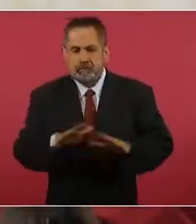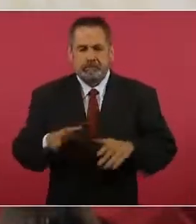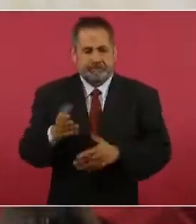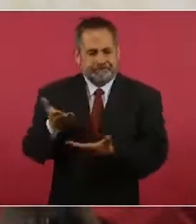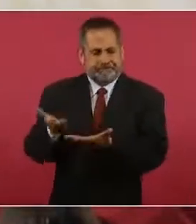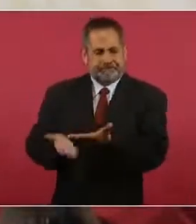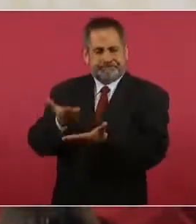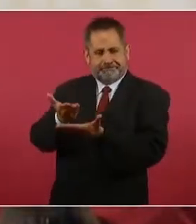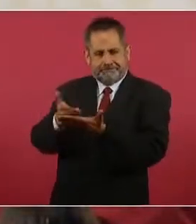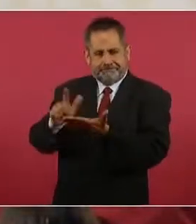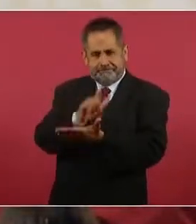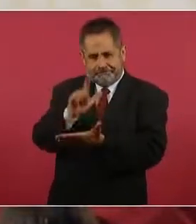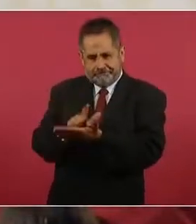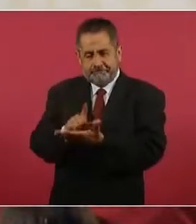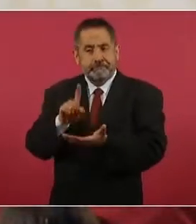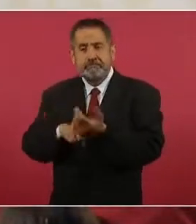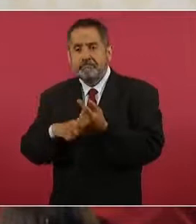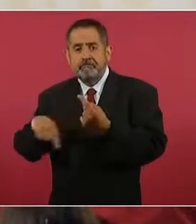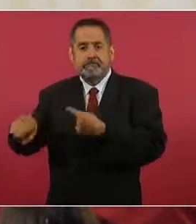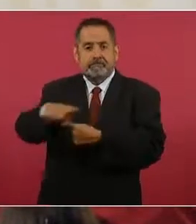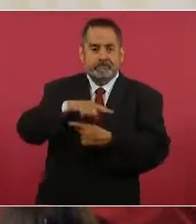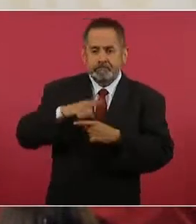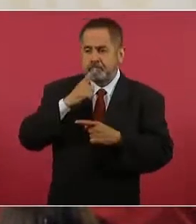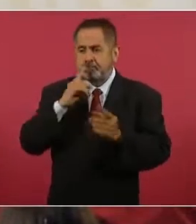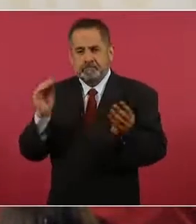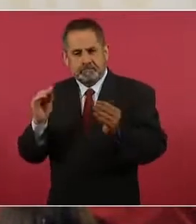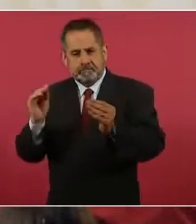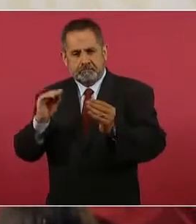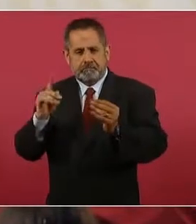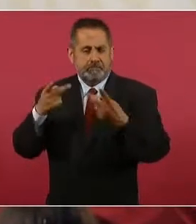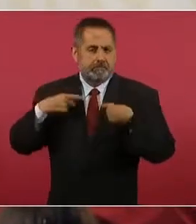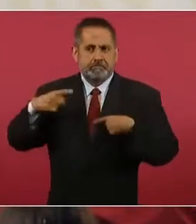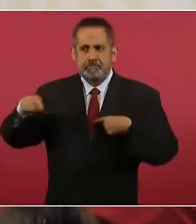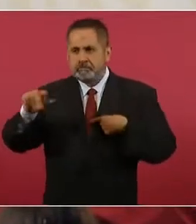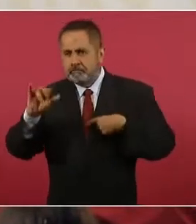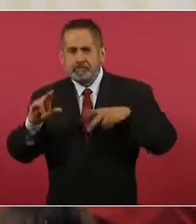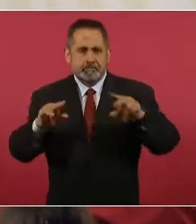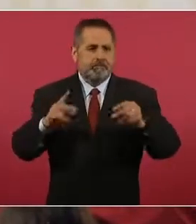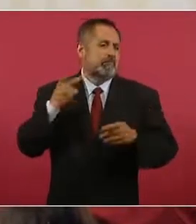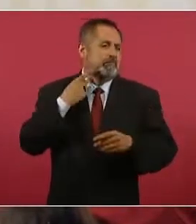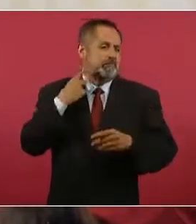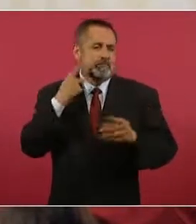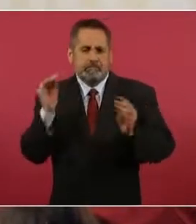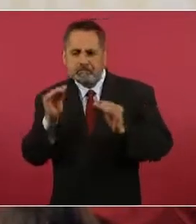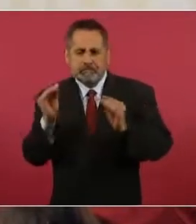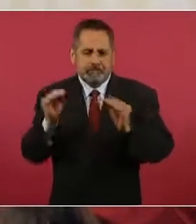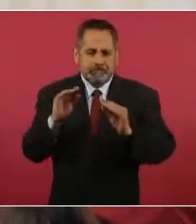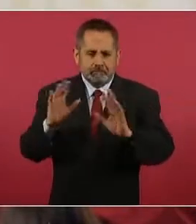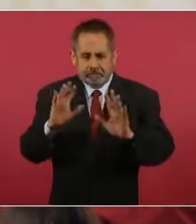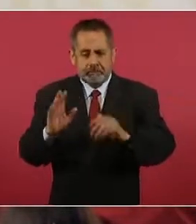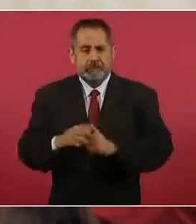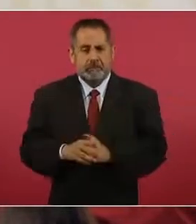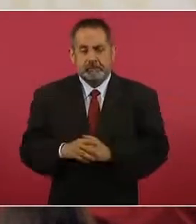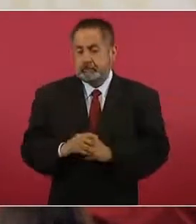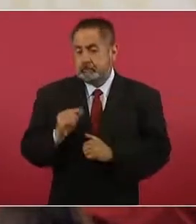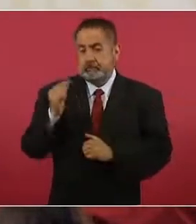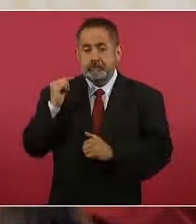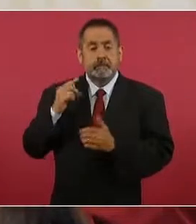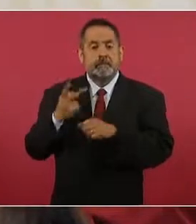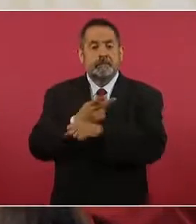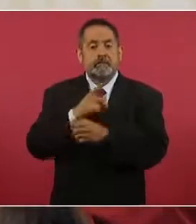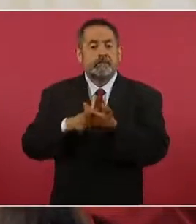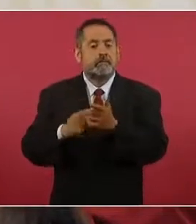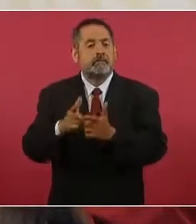iniciativa ha generado un gran debate tanto en la ciudadanía como en la clase política de nuestro país. En este caso, la última, los partidos